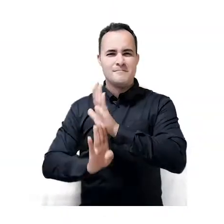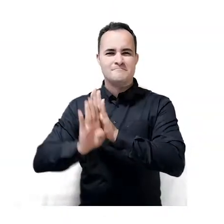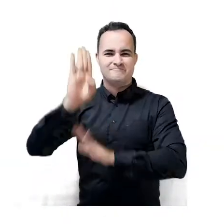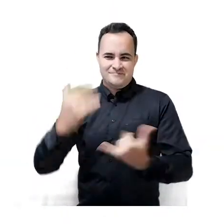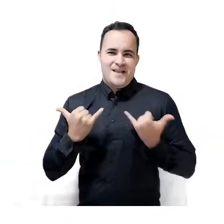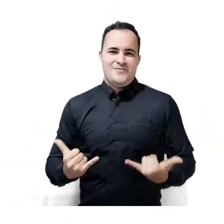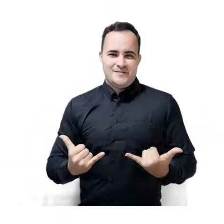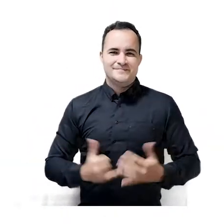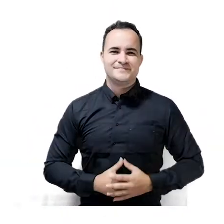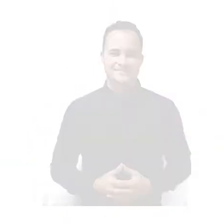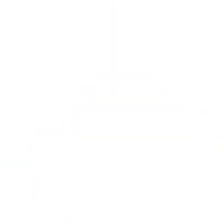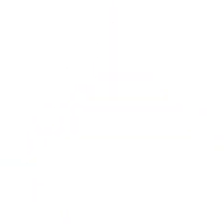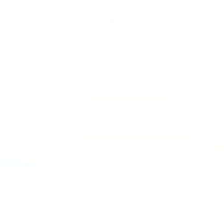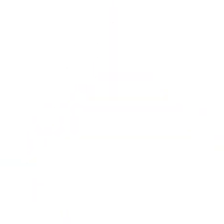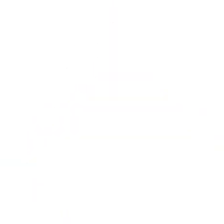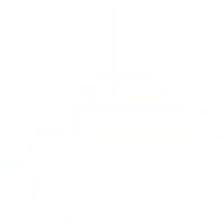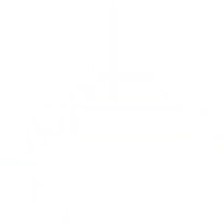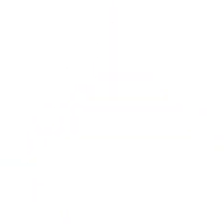Somos Medellín Futuro.